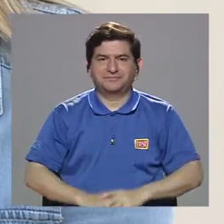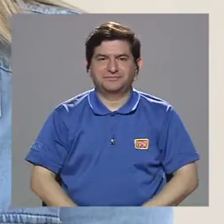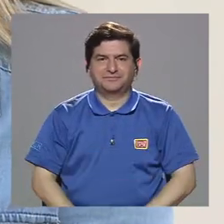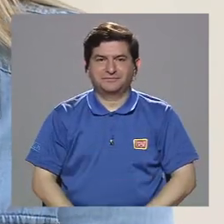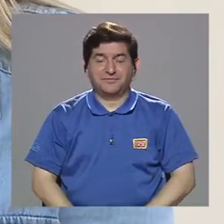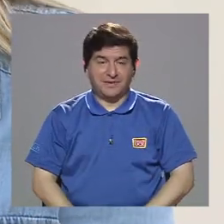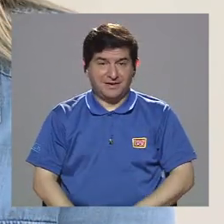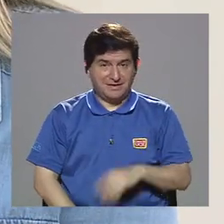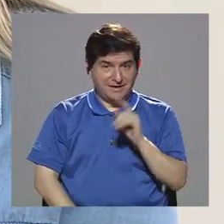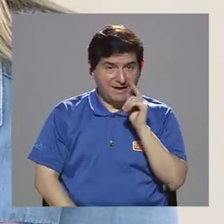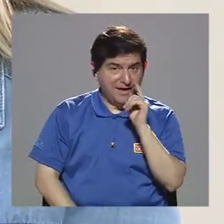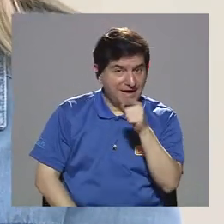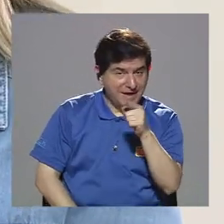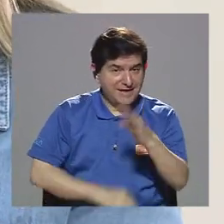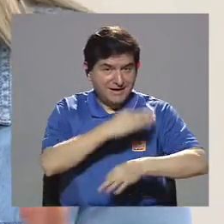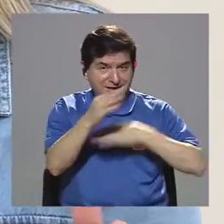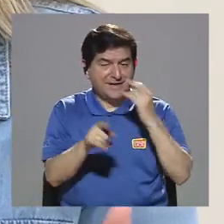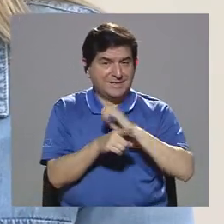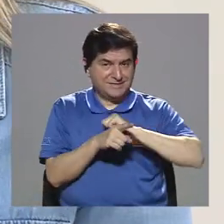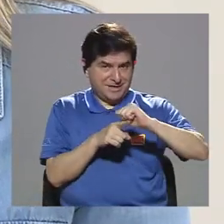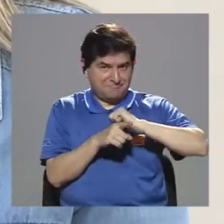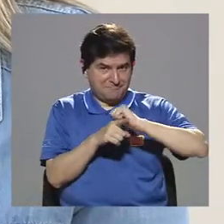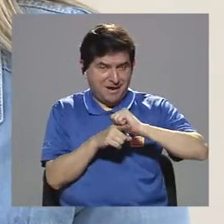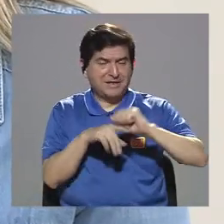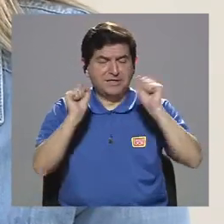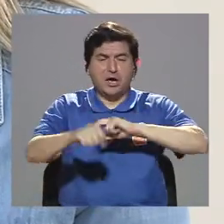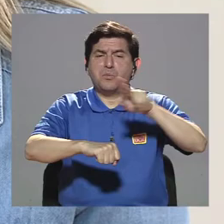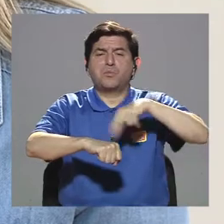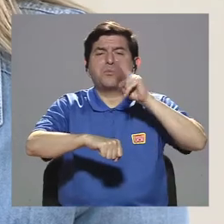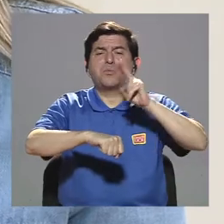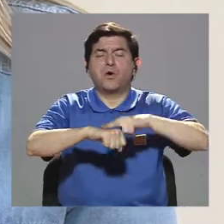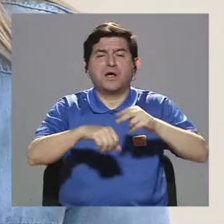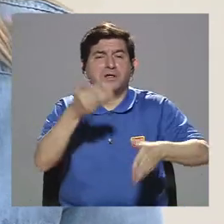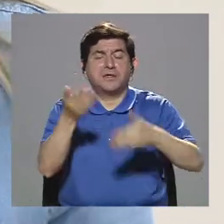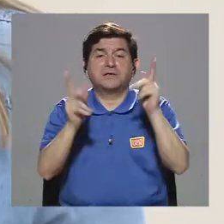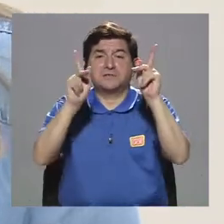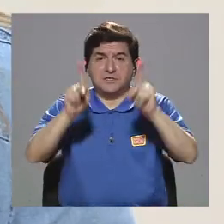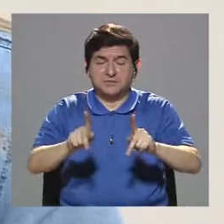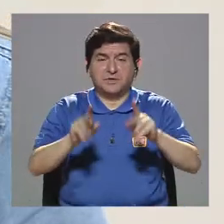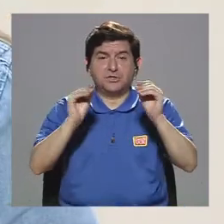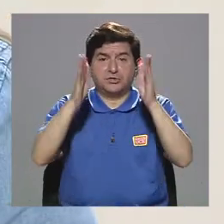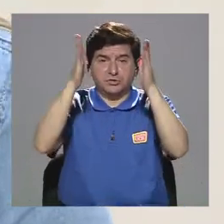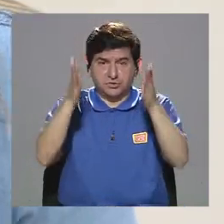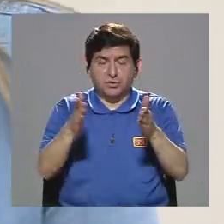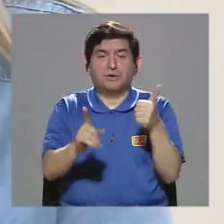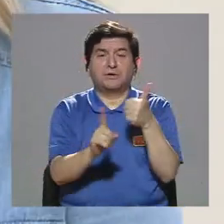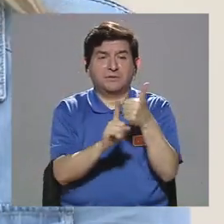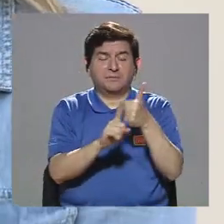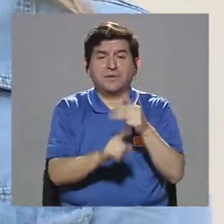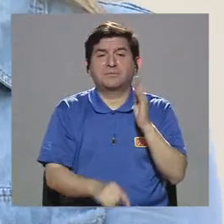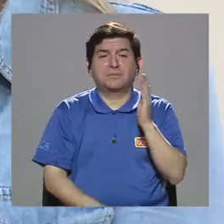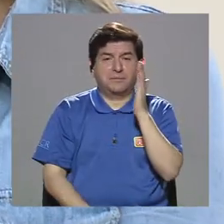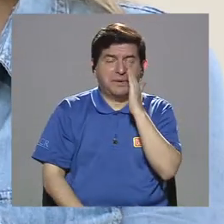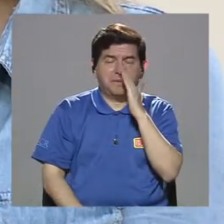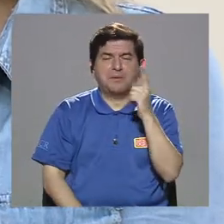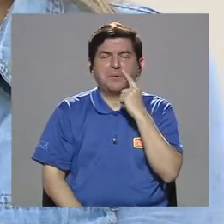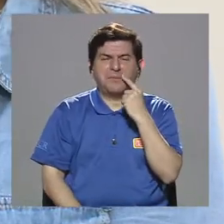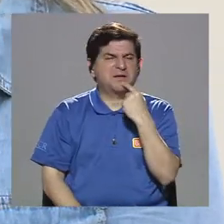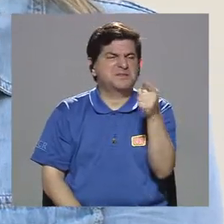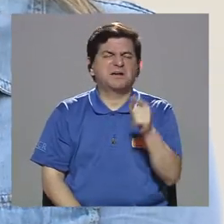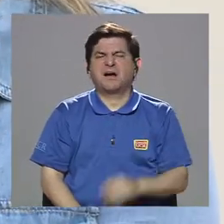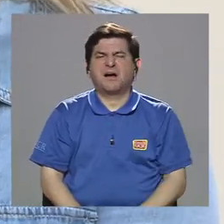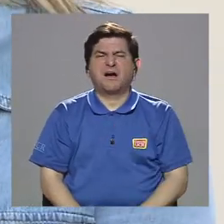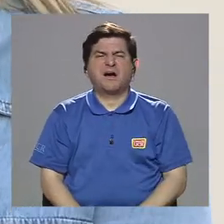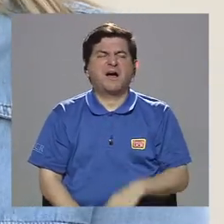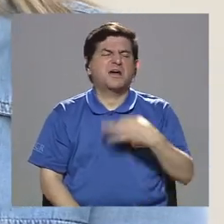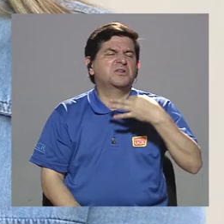ese tipo de prácticas que se pueden naturalizar, que incluso las personas docentes o las mismas mamás y papás dicen, ay, pero si eso lo vivo todos